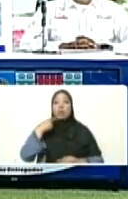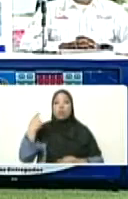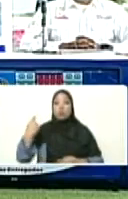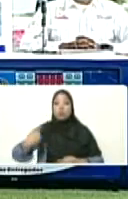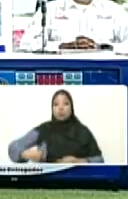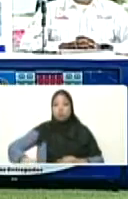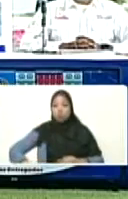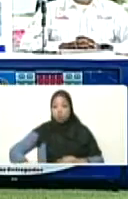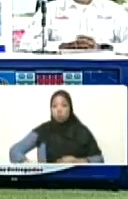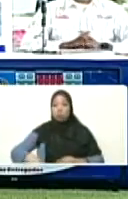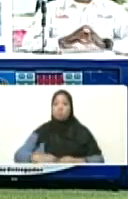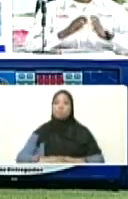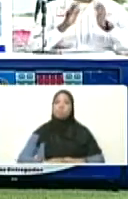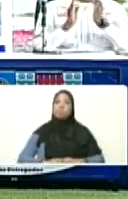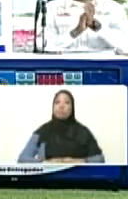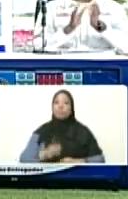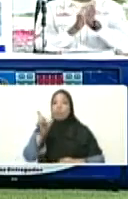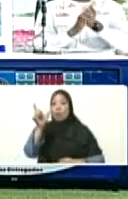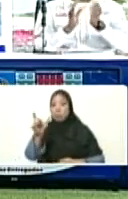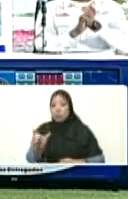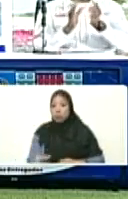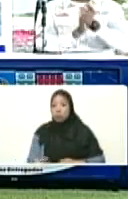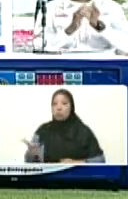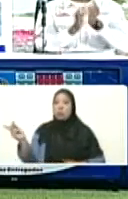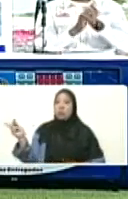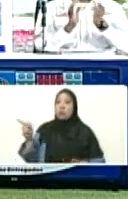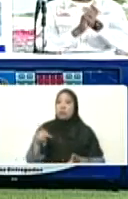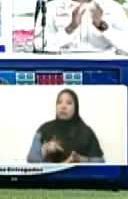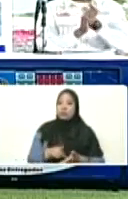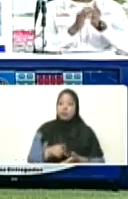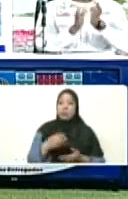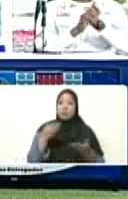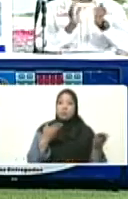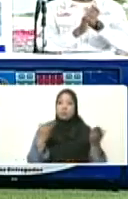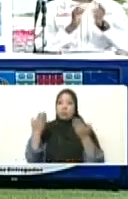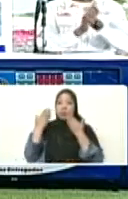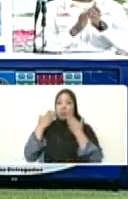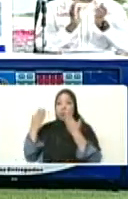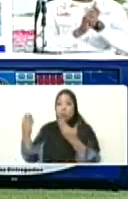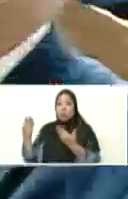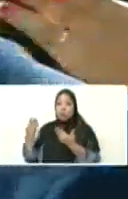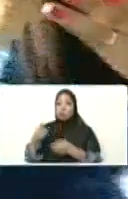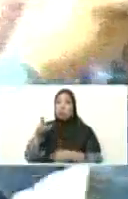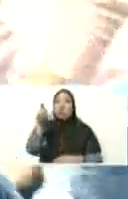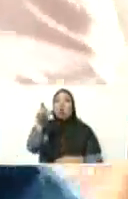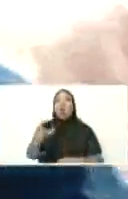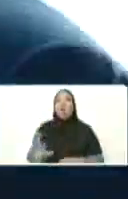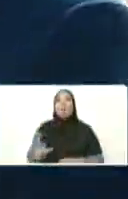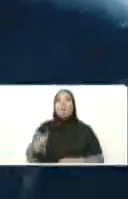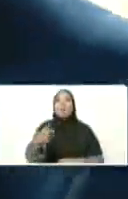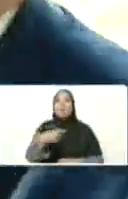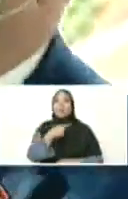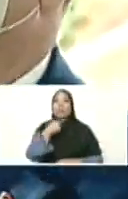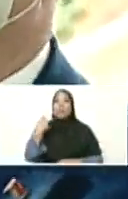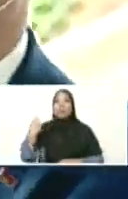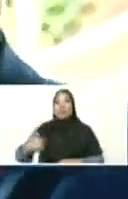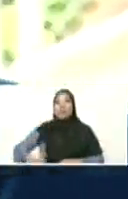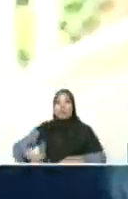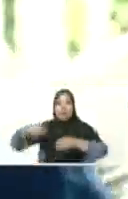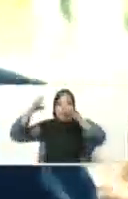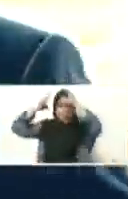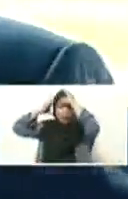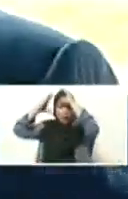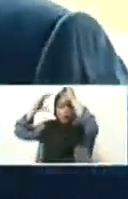Lukashenko. Así que aquí está Andrei Leodinovich Molchang, embajador